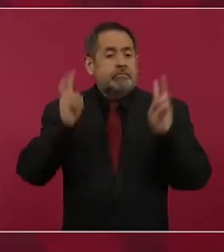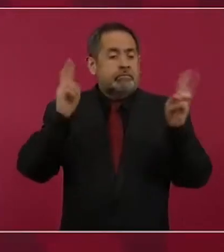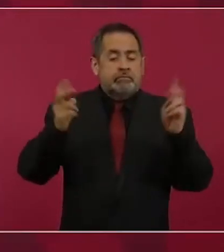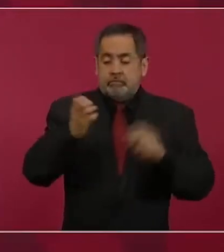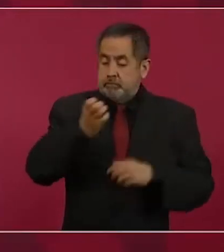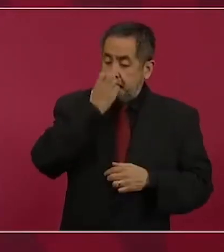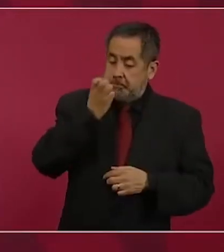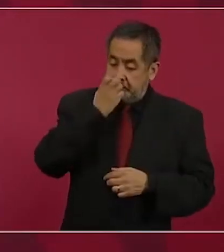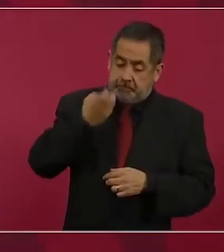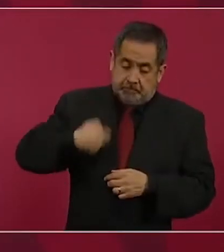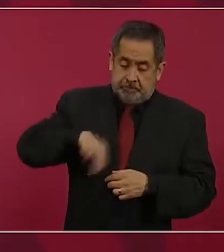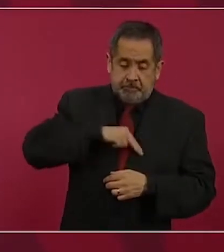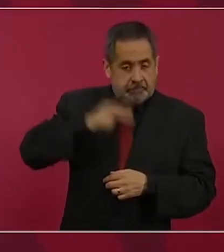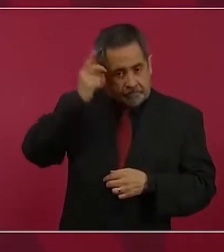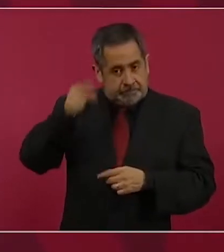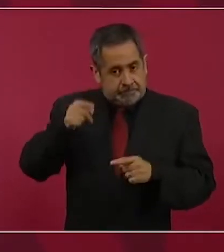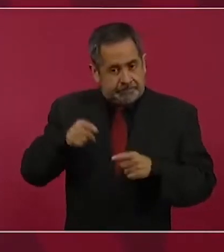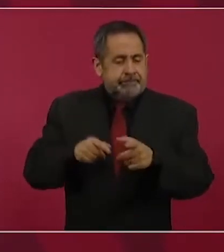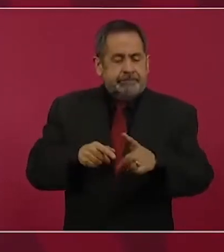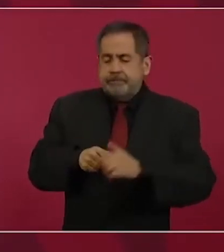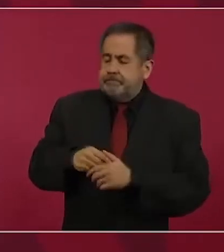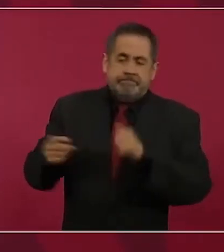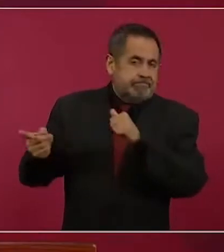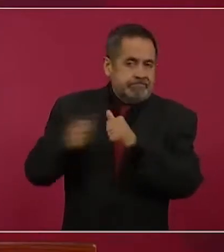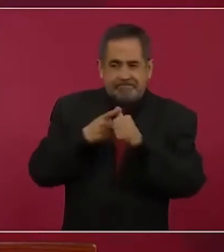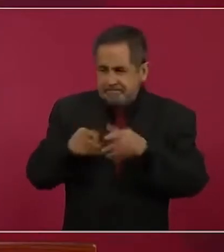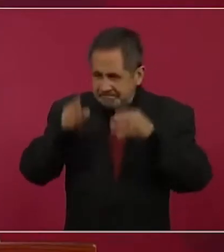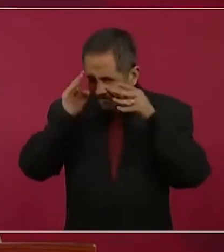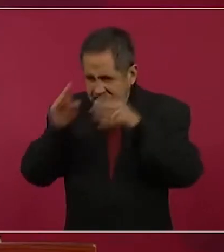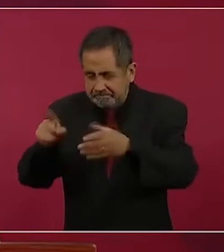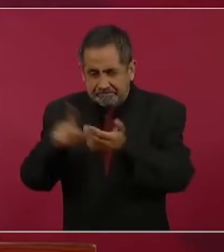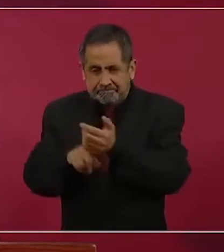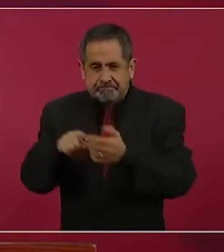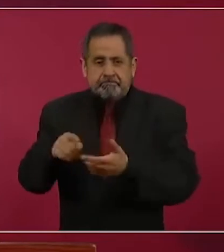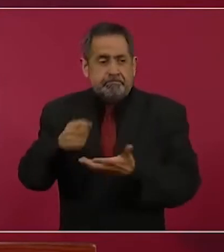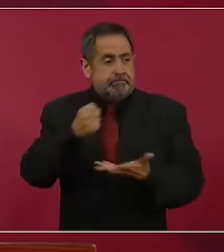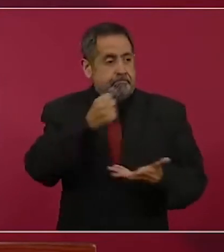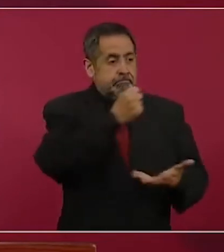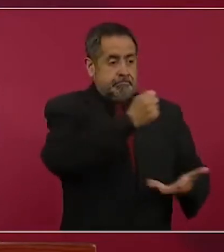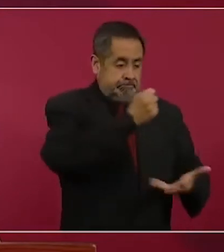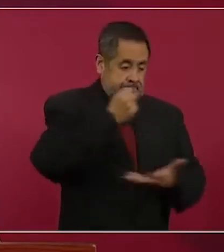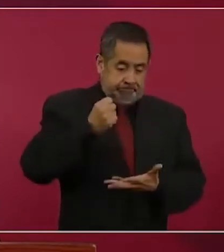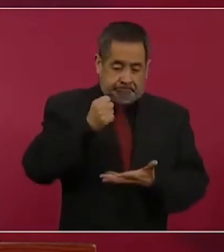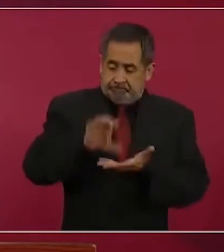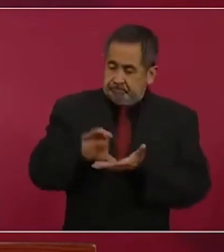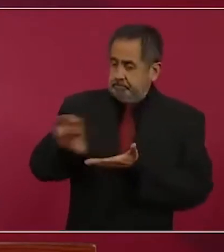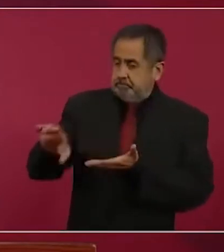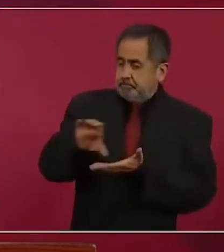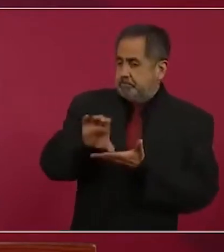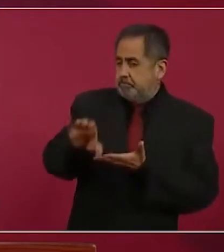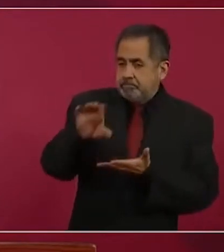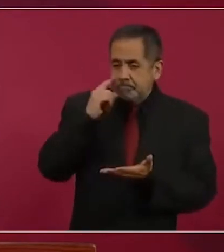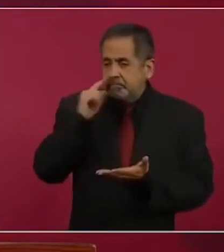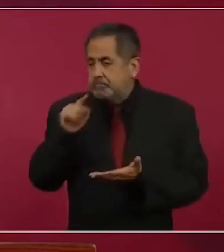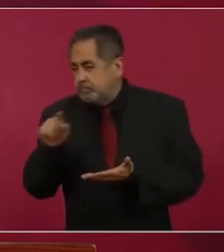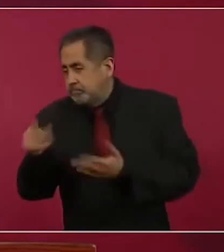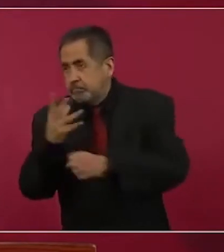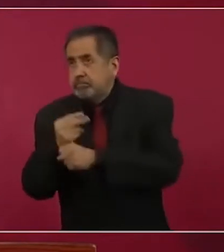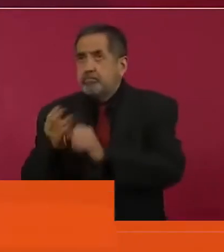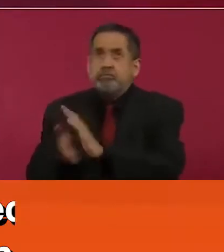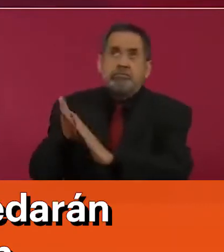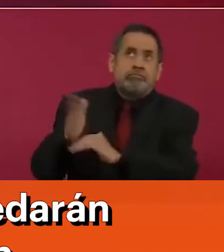se va a enfocar principalmente a que el recurso que se asigna para la Escuela Es Nuestra sea ocupado para esa